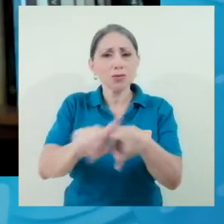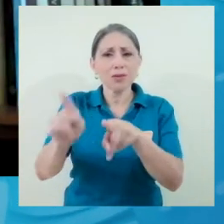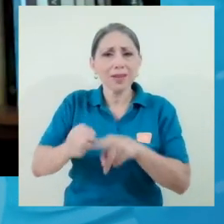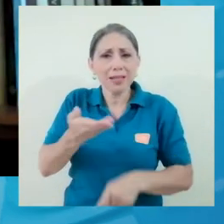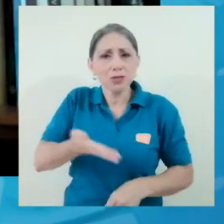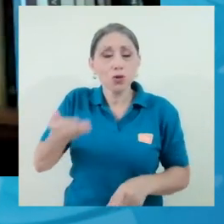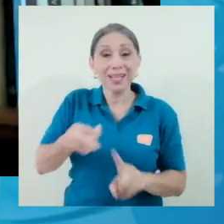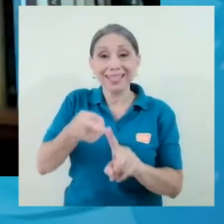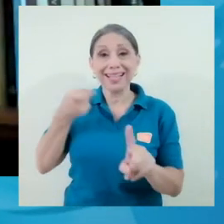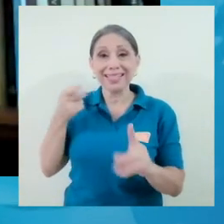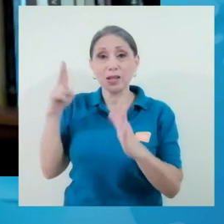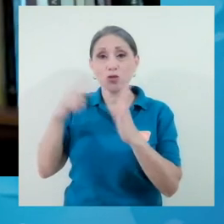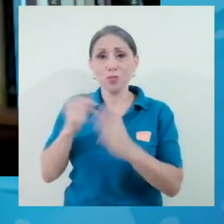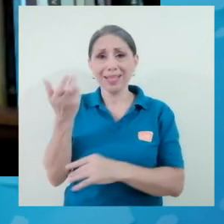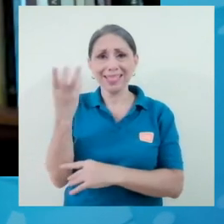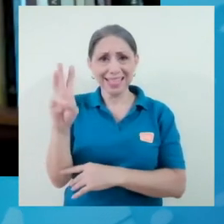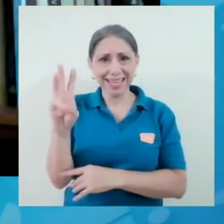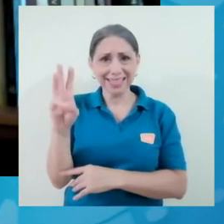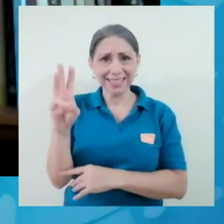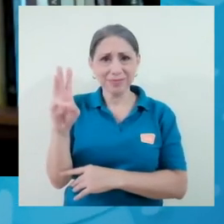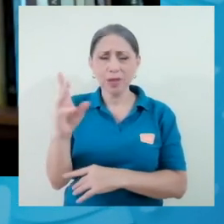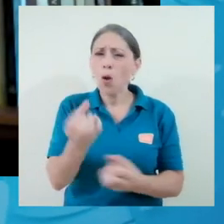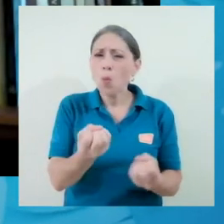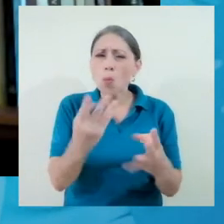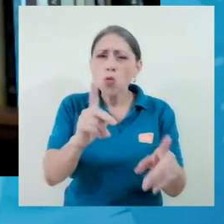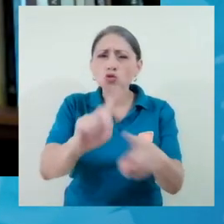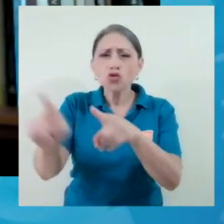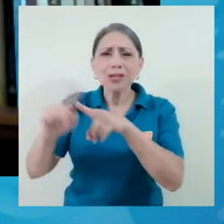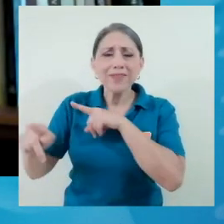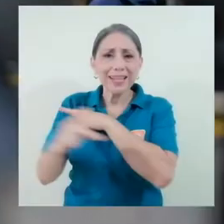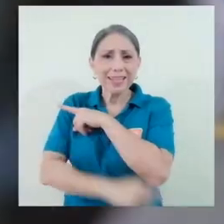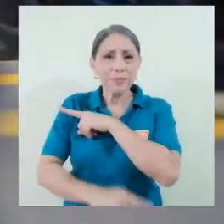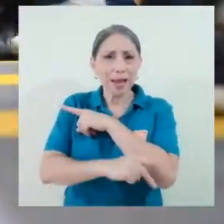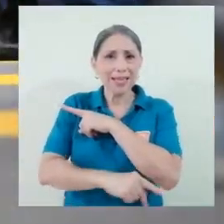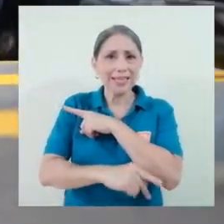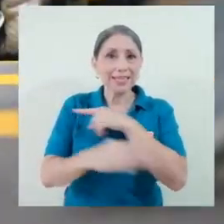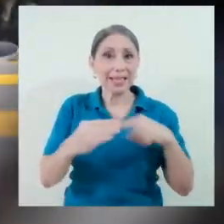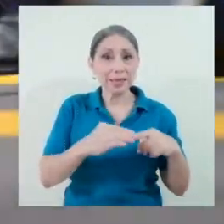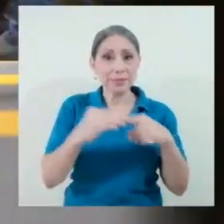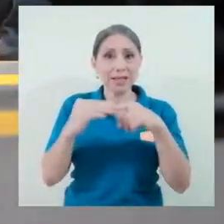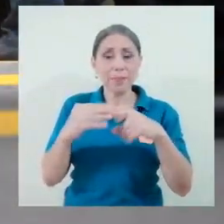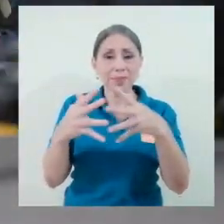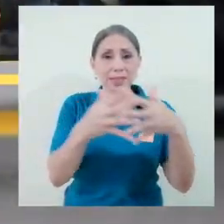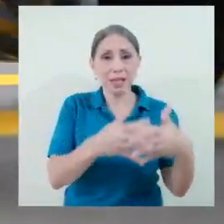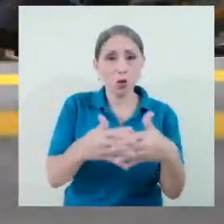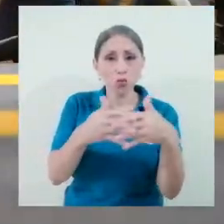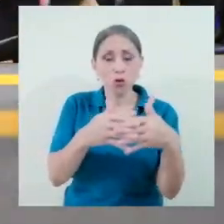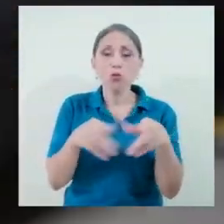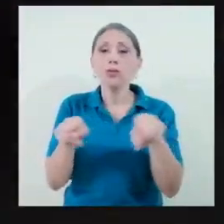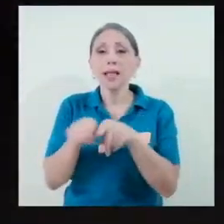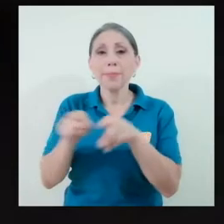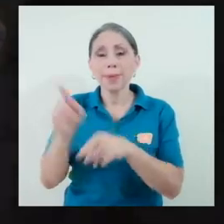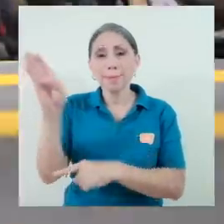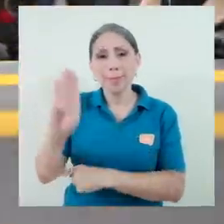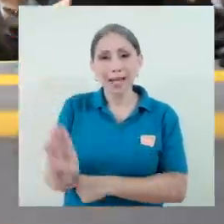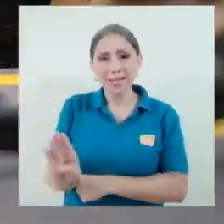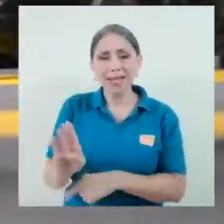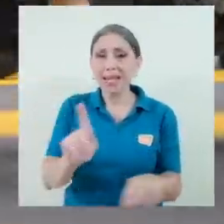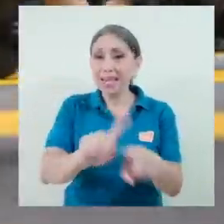tenemos en muchos países, en particular en Estados Unidos, pero ahora en Brasil y en otras economías